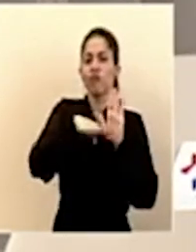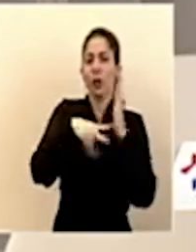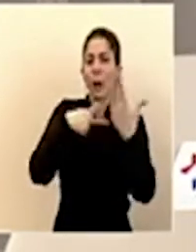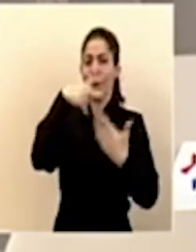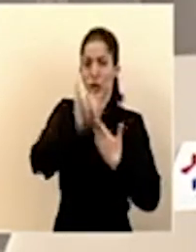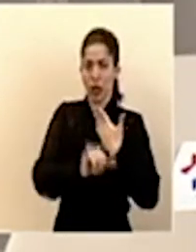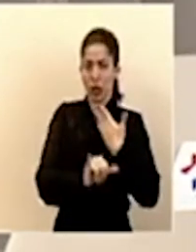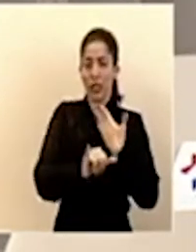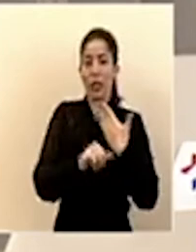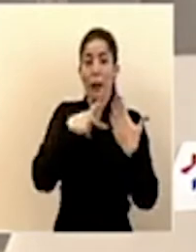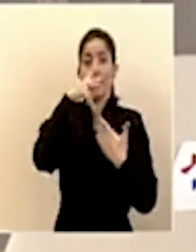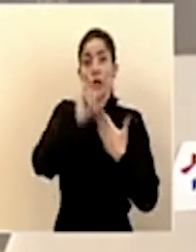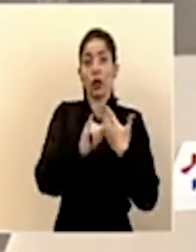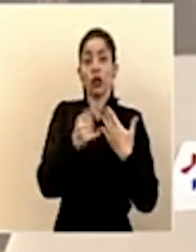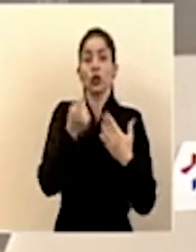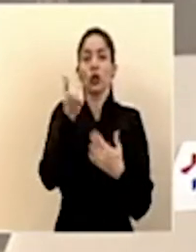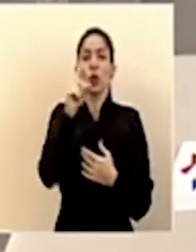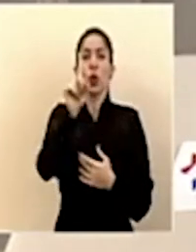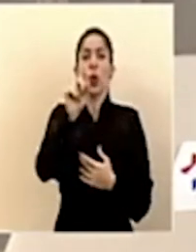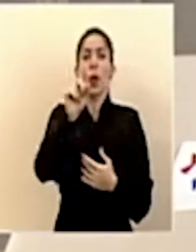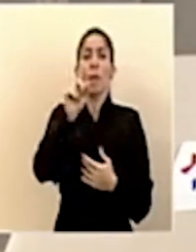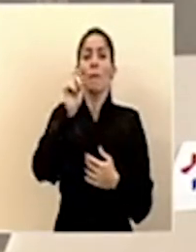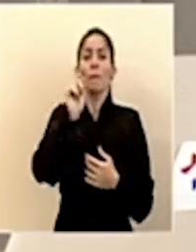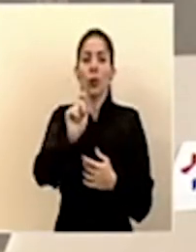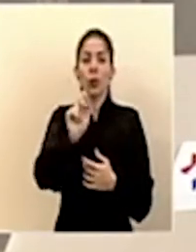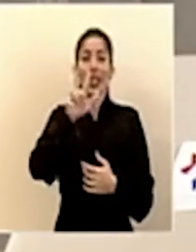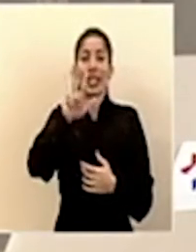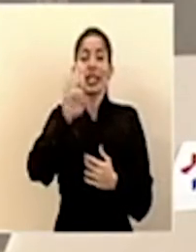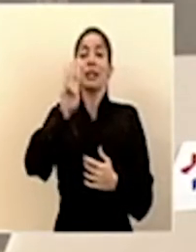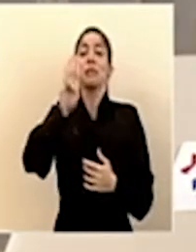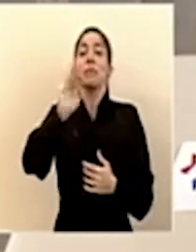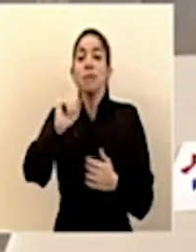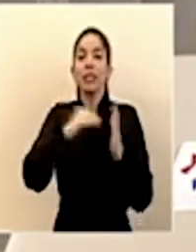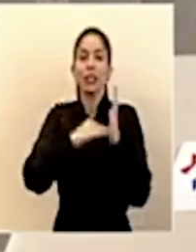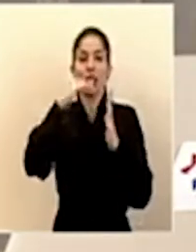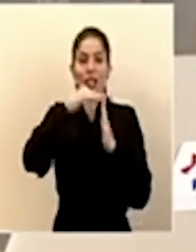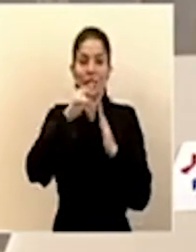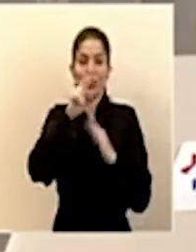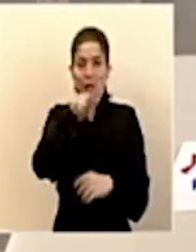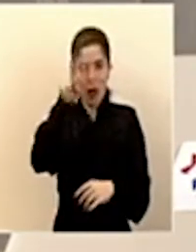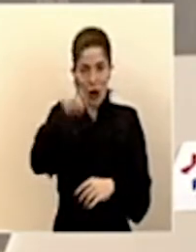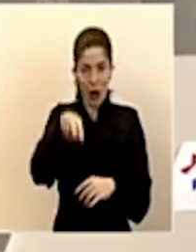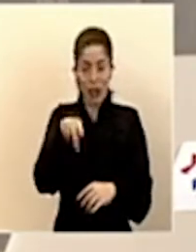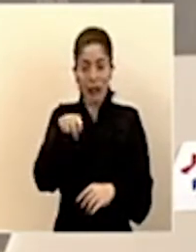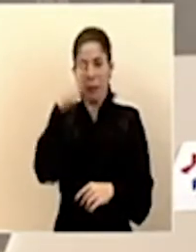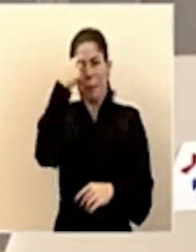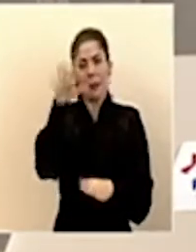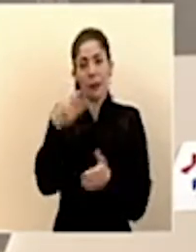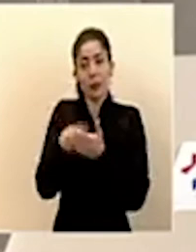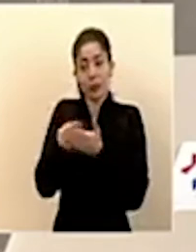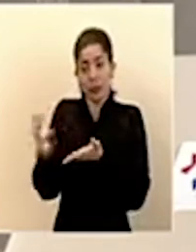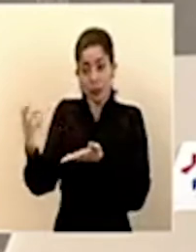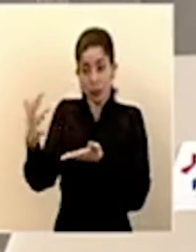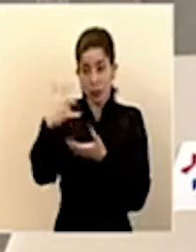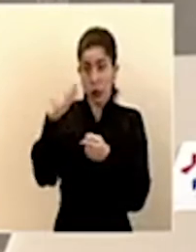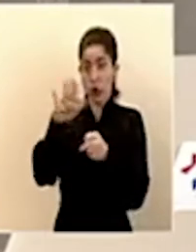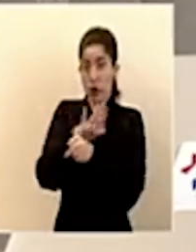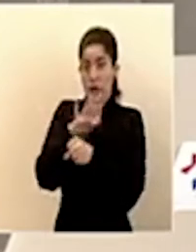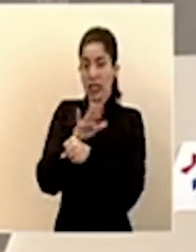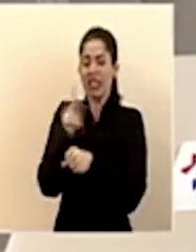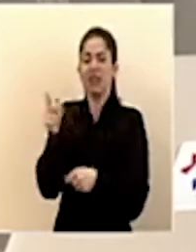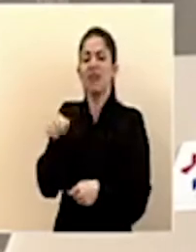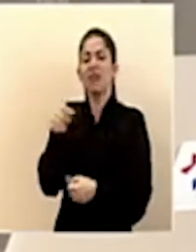llegan al orden de 1.3 billones de colones para tener recursos suficientes con dos